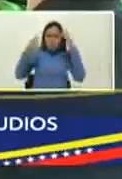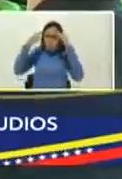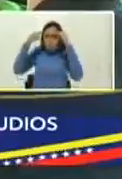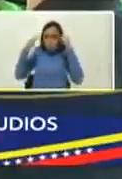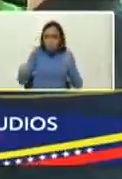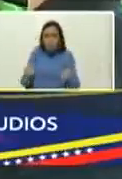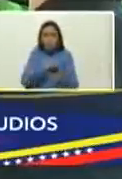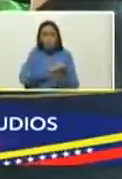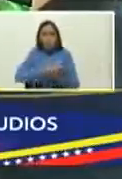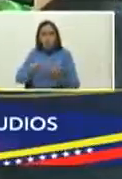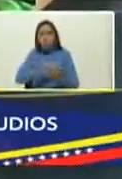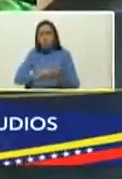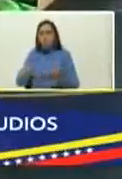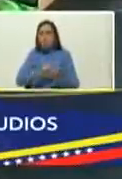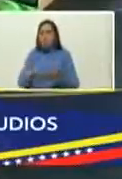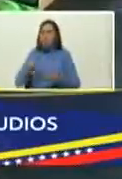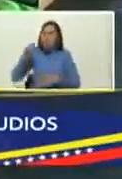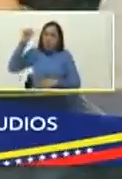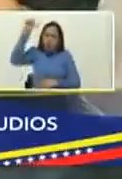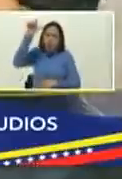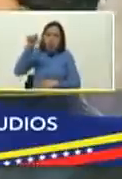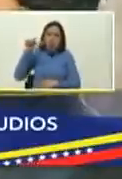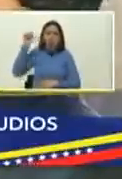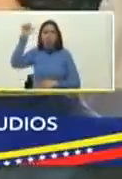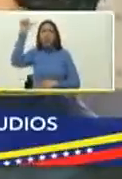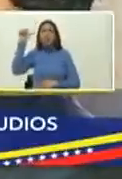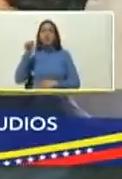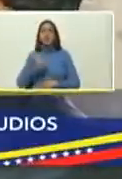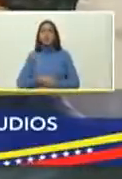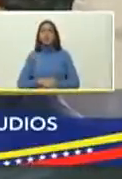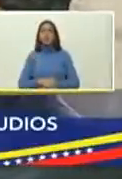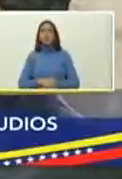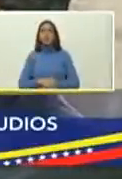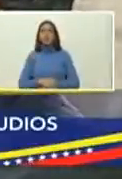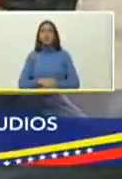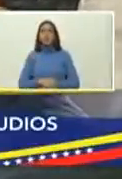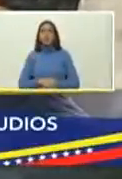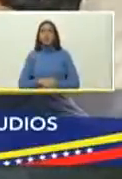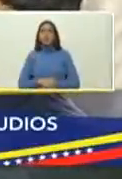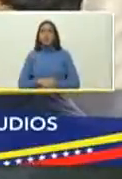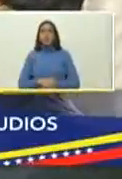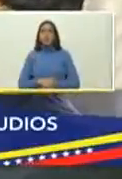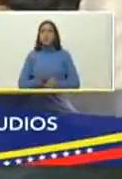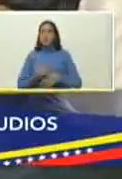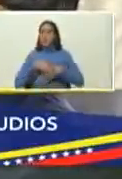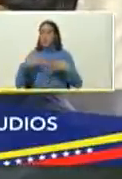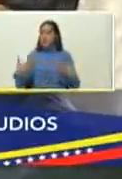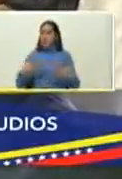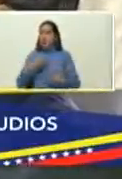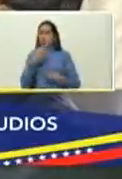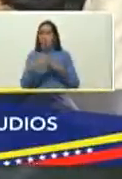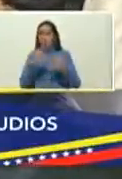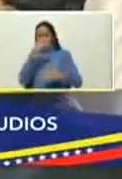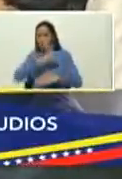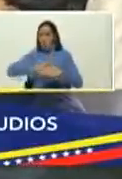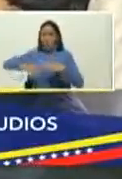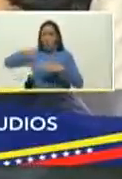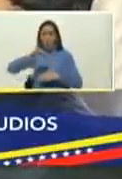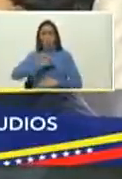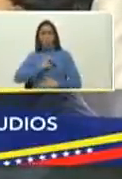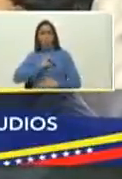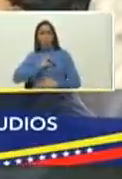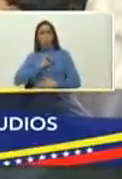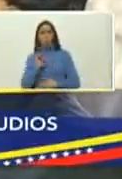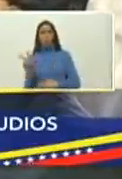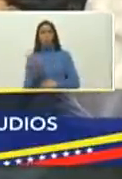escritores analistas que pongan en alto nuestra identidad